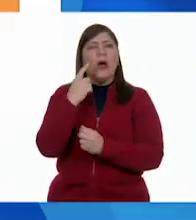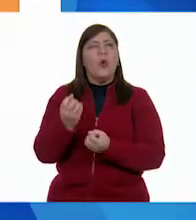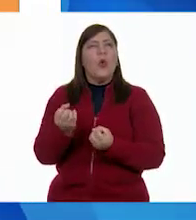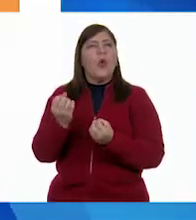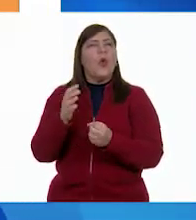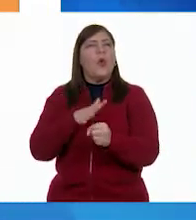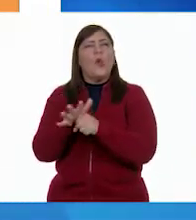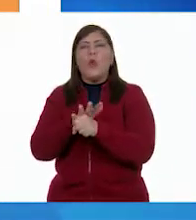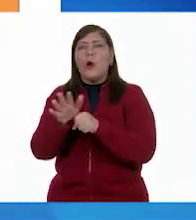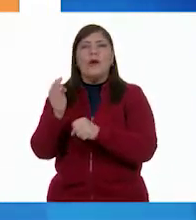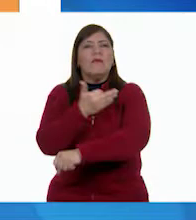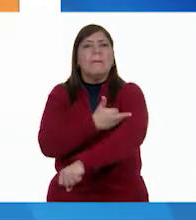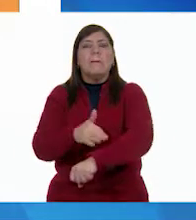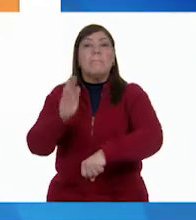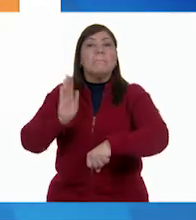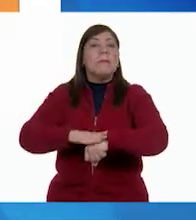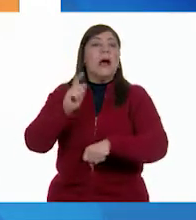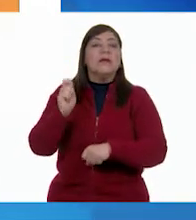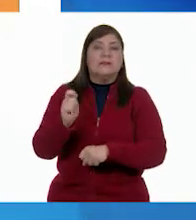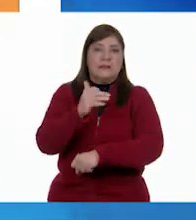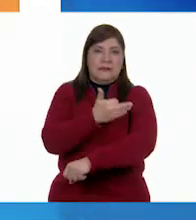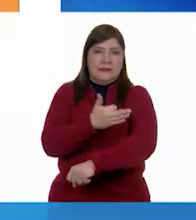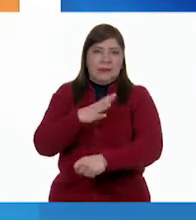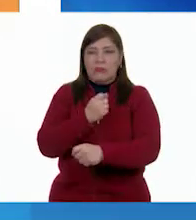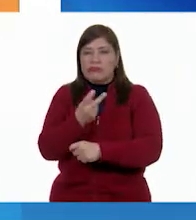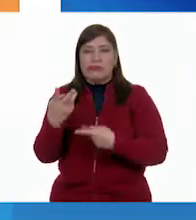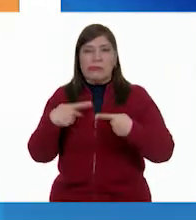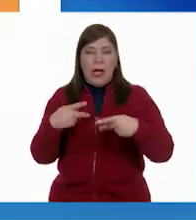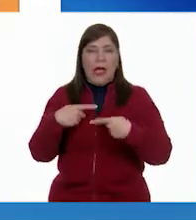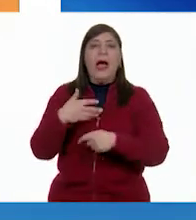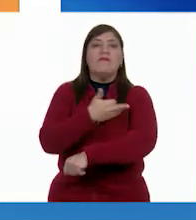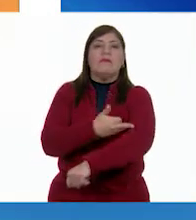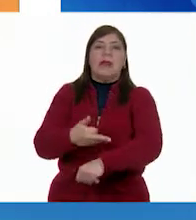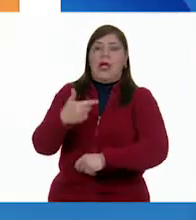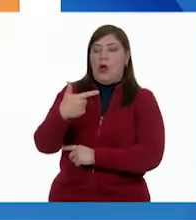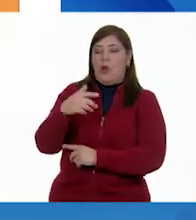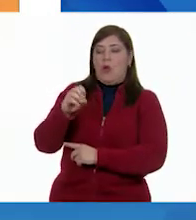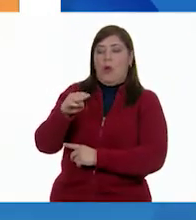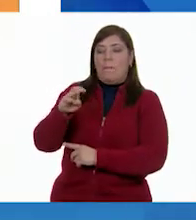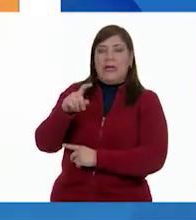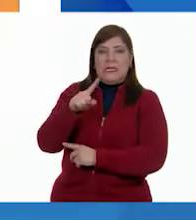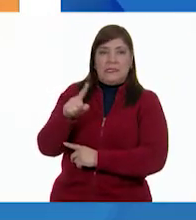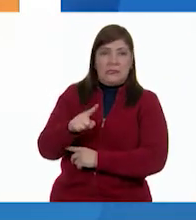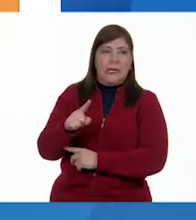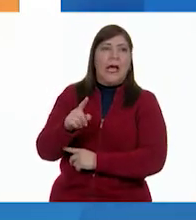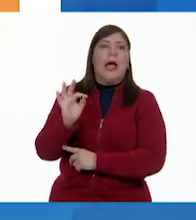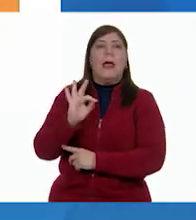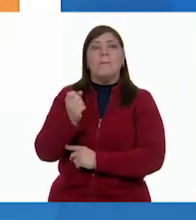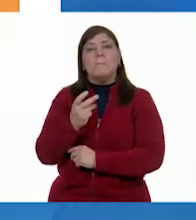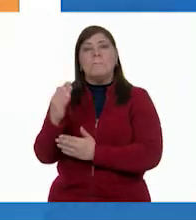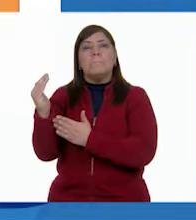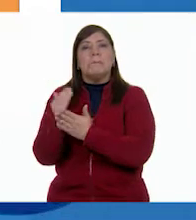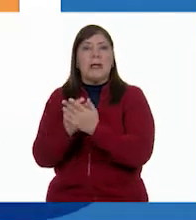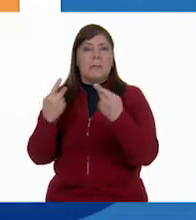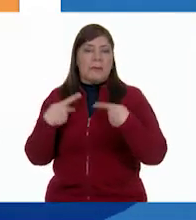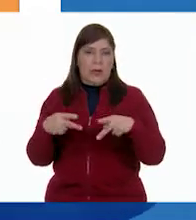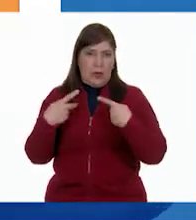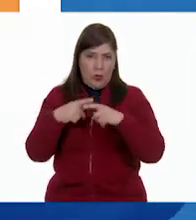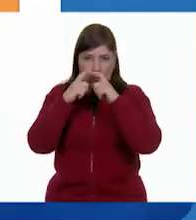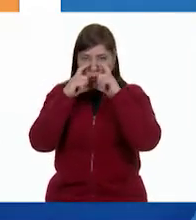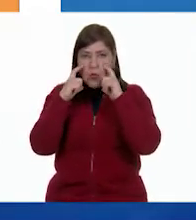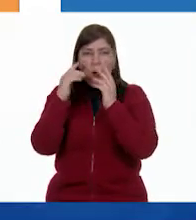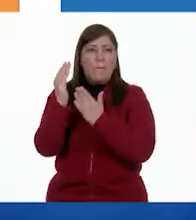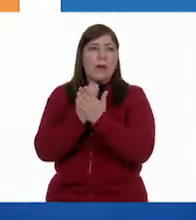integrantes tiene y usan el cubrebocas. La familia Gómez. Muy bien. Y la familia que menos integrantes tiene y usan, obviamente,